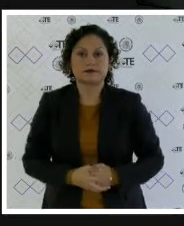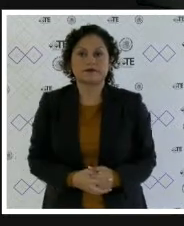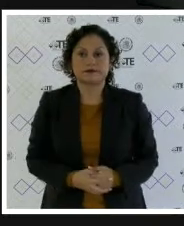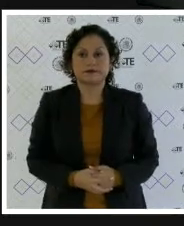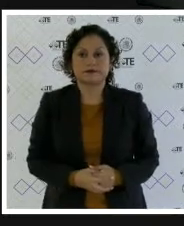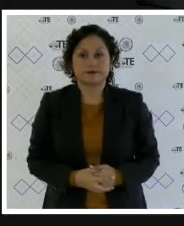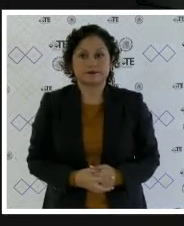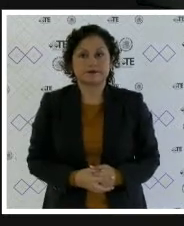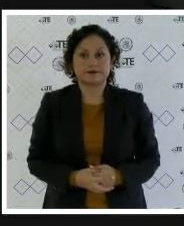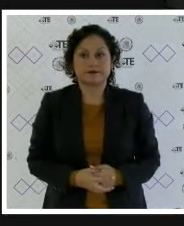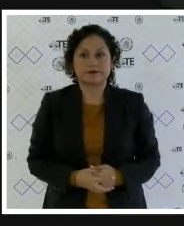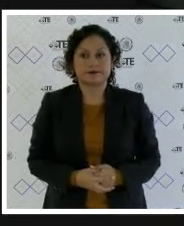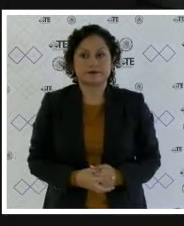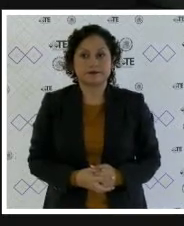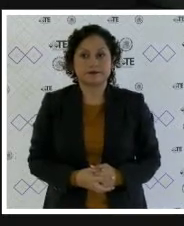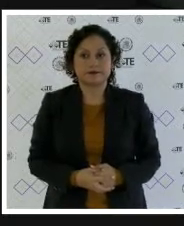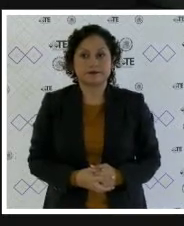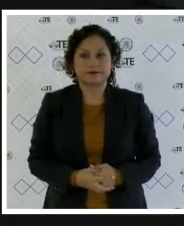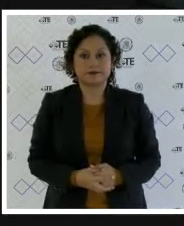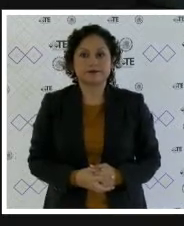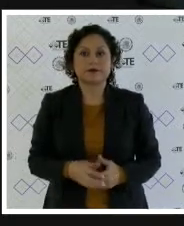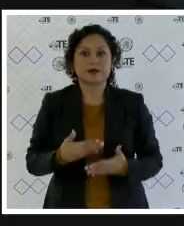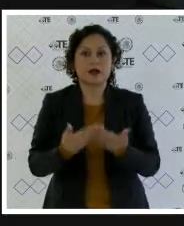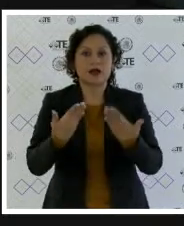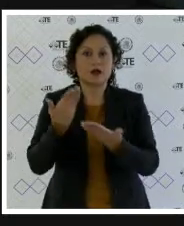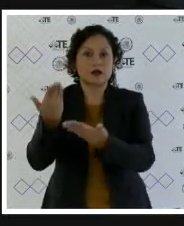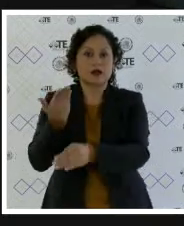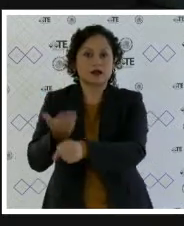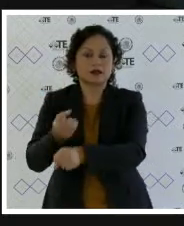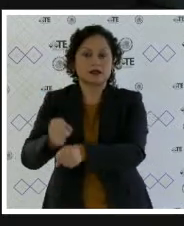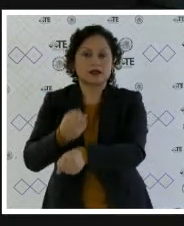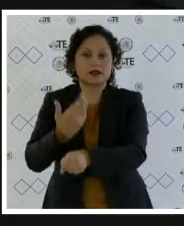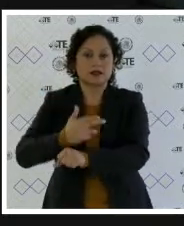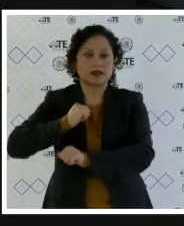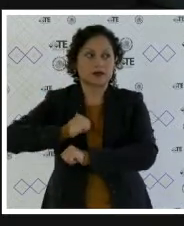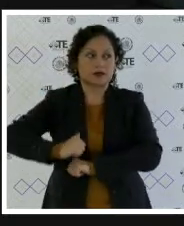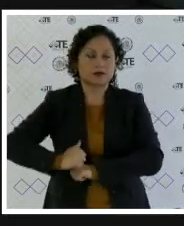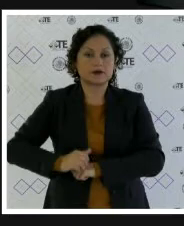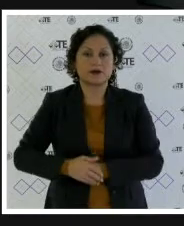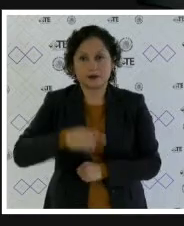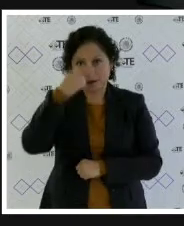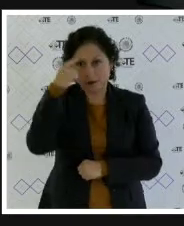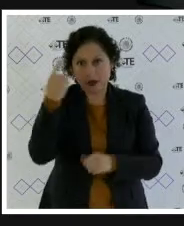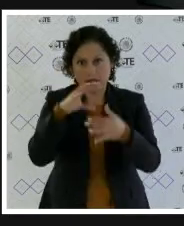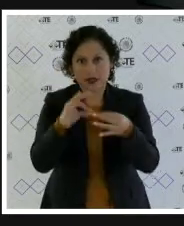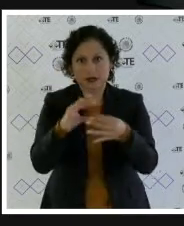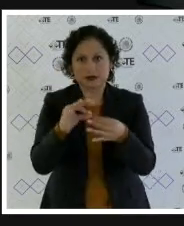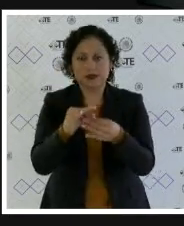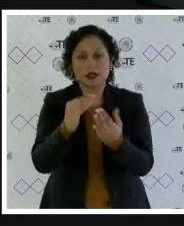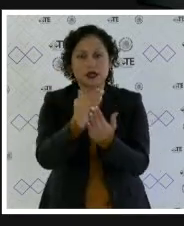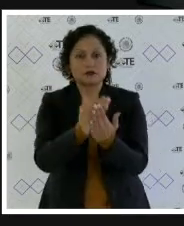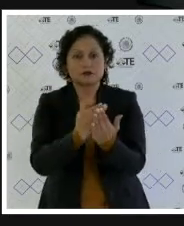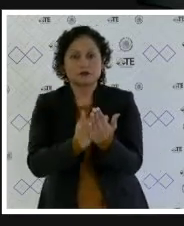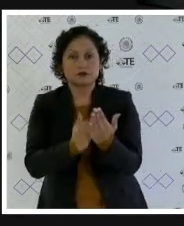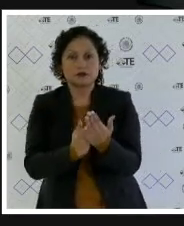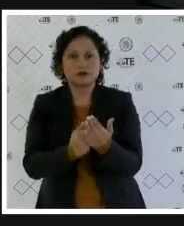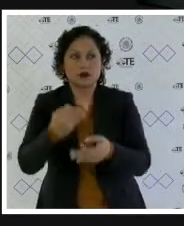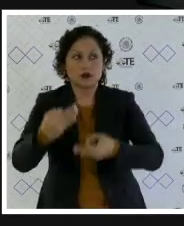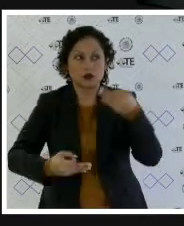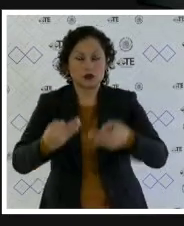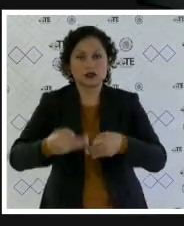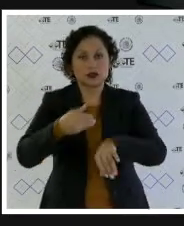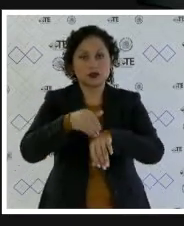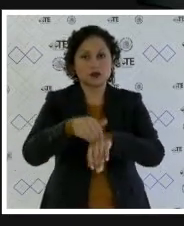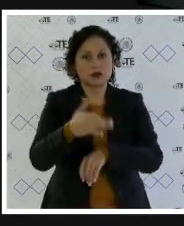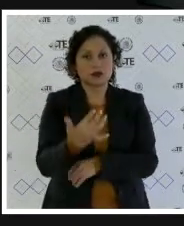A continuación, le voy a solicitar al secretario general que dé cuenta con los proyectos de resolución relativos al juicio de la ciudadanía 53